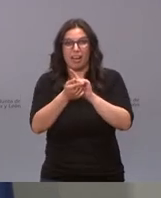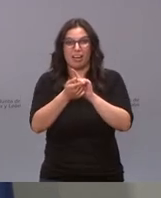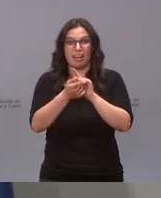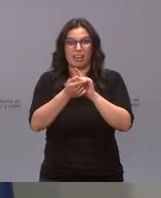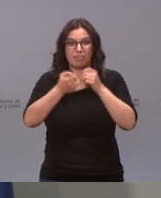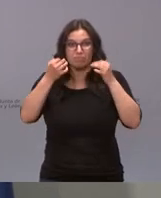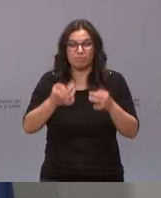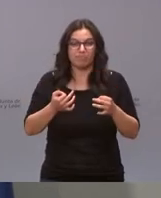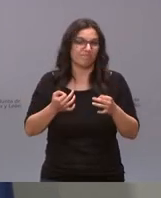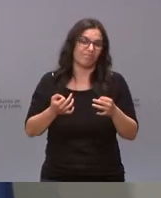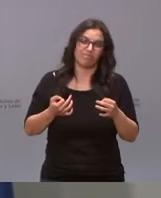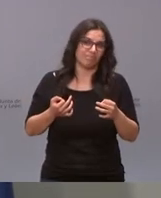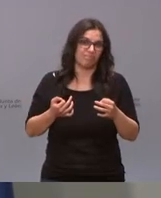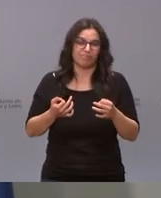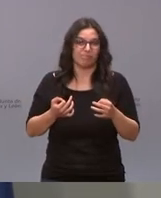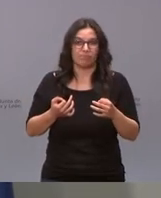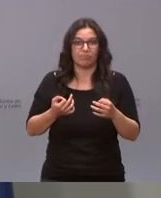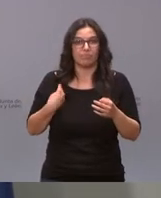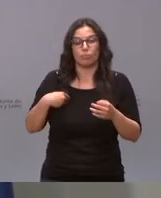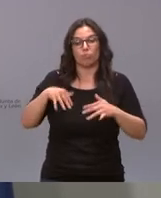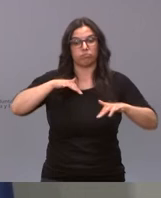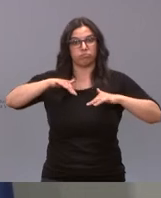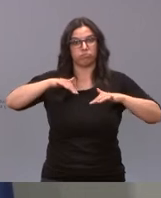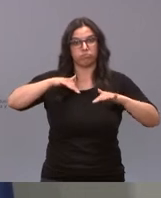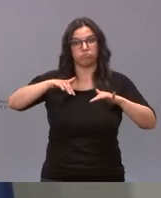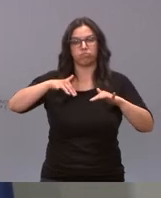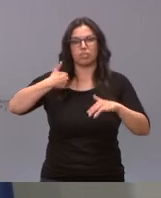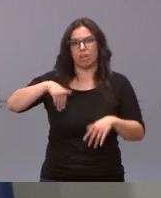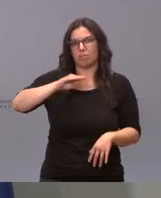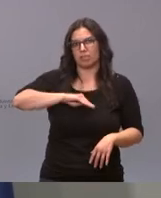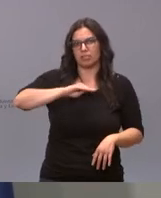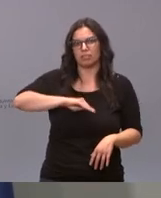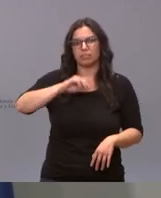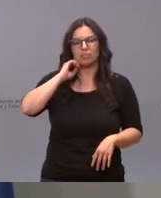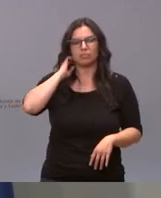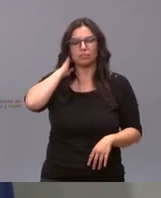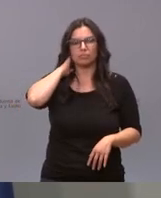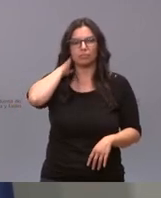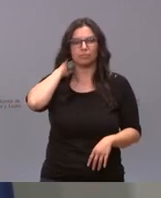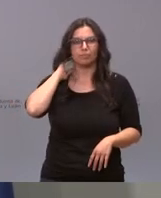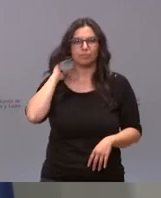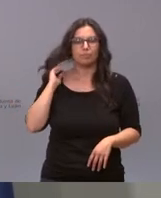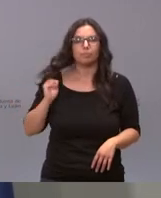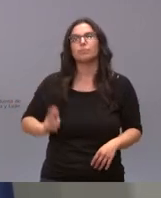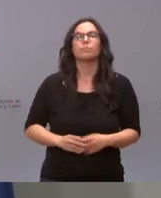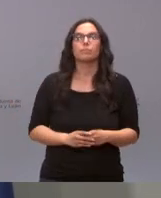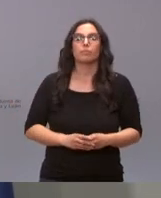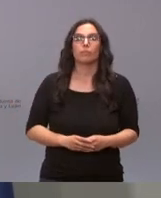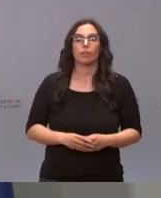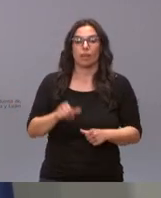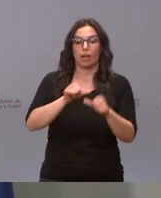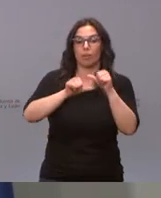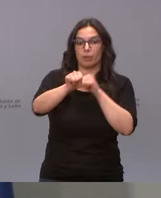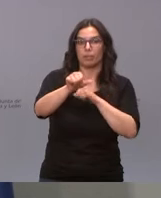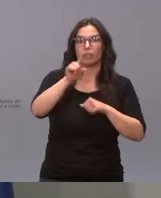a la actividad el retorno a la actividad ya es ya es muy importante el retorno a actividad en los sectores va a ser importante al